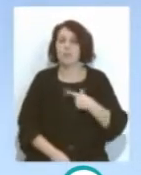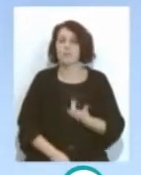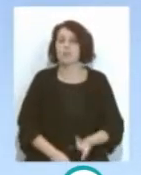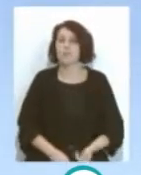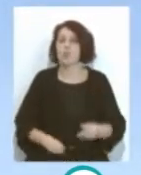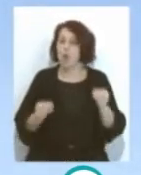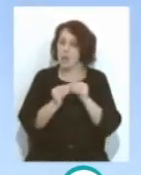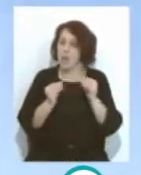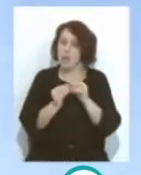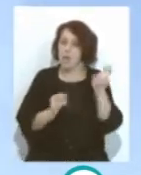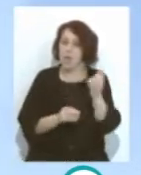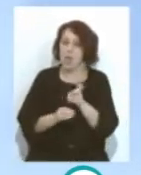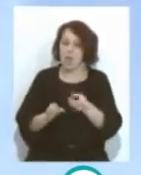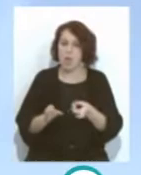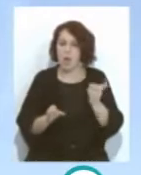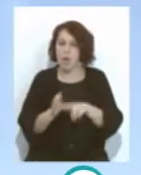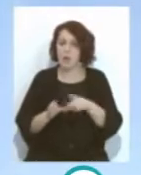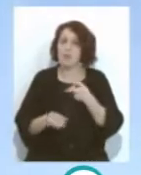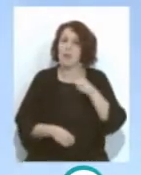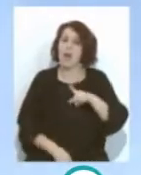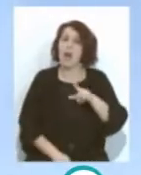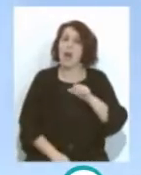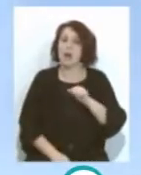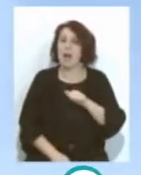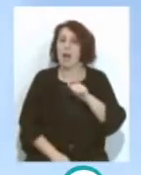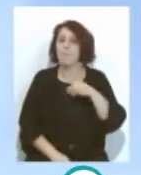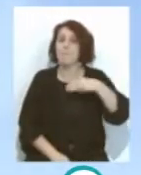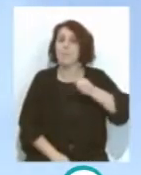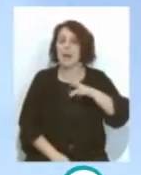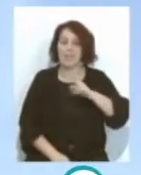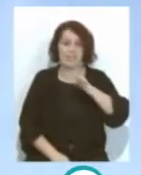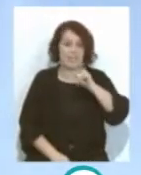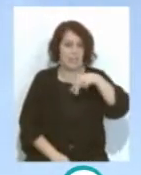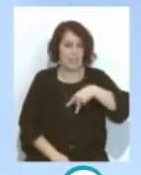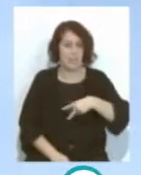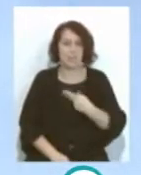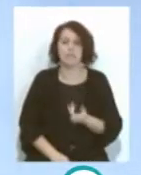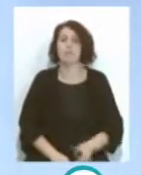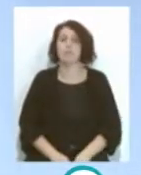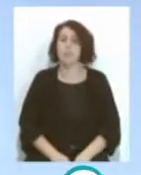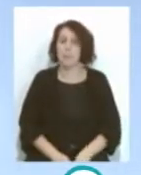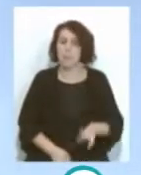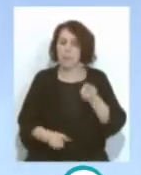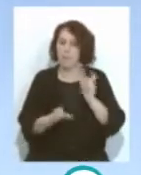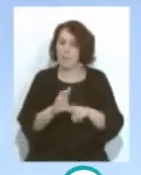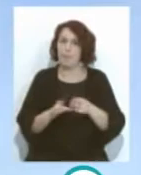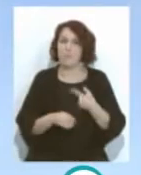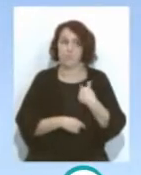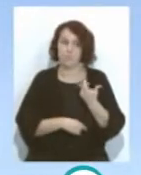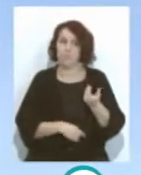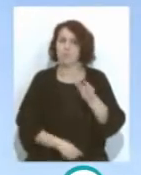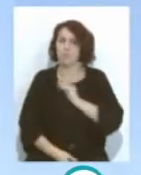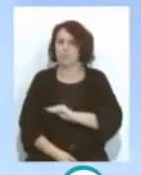Sobrino Con la de Alex Martín ¿No? El jugador canario Que hay